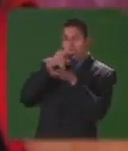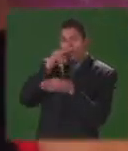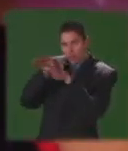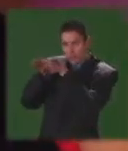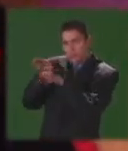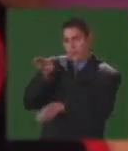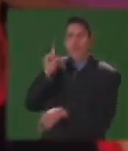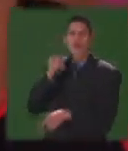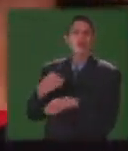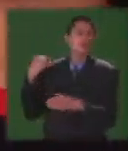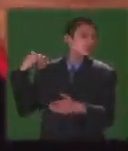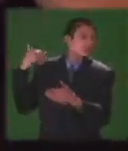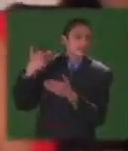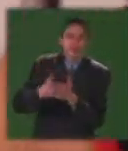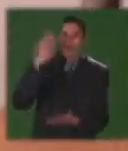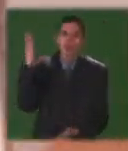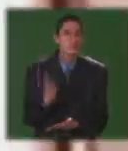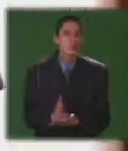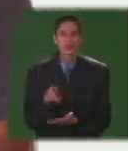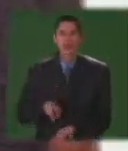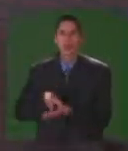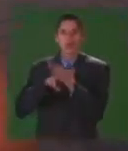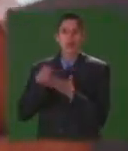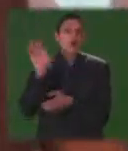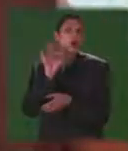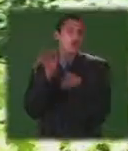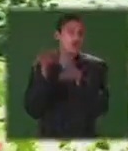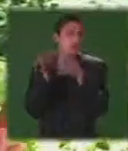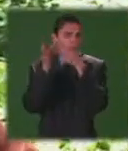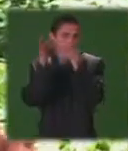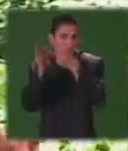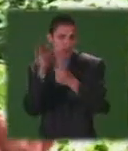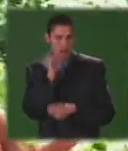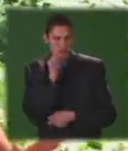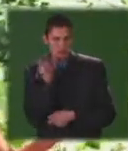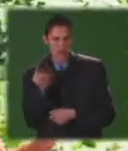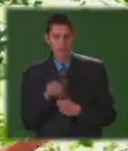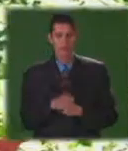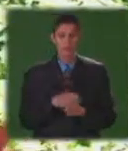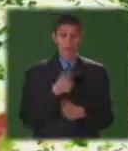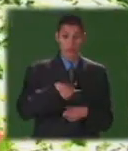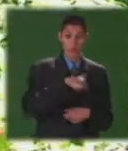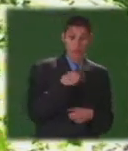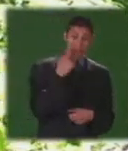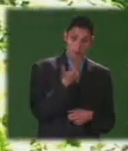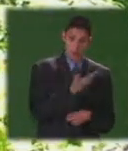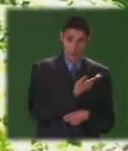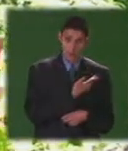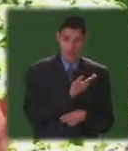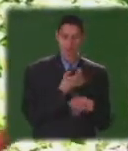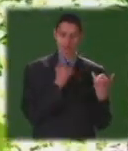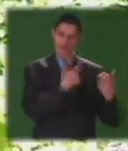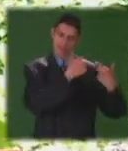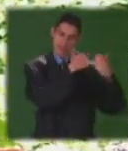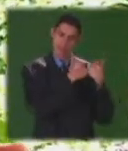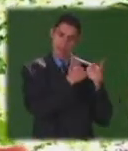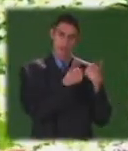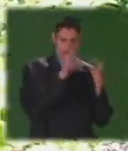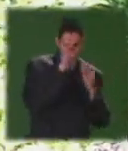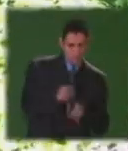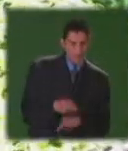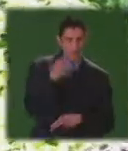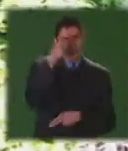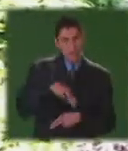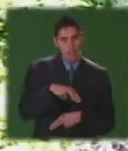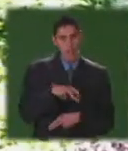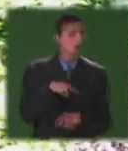tenido rehabilitación o educación de manera especial Nosotros como padres de familia tenemos responsabilidades con nuestros hijos